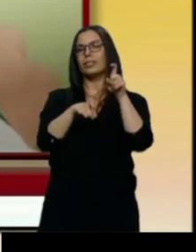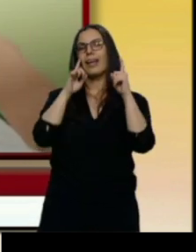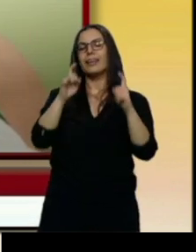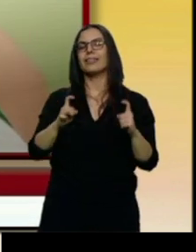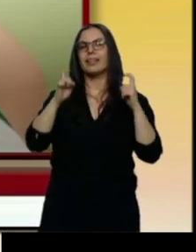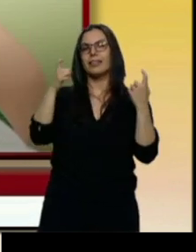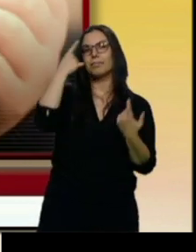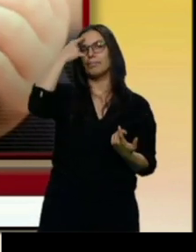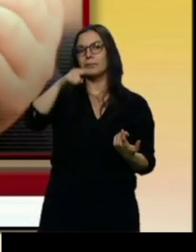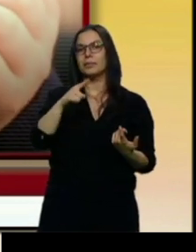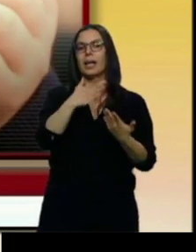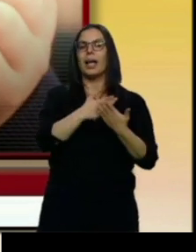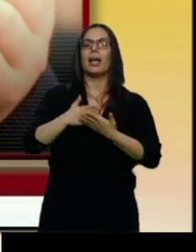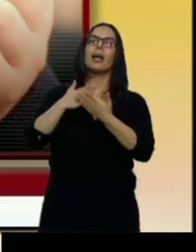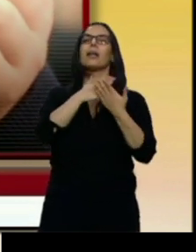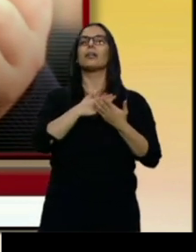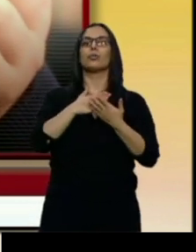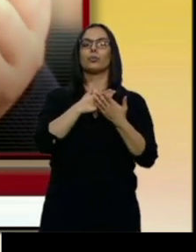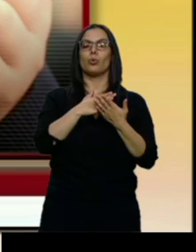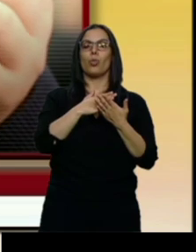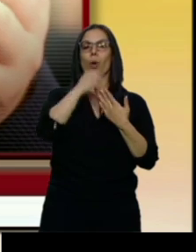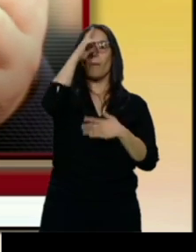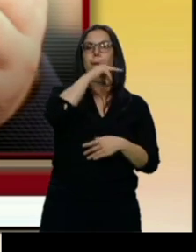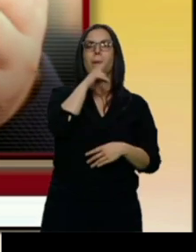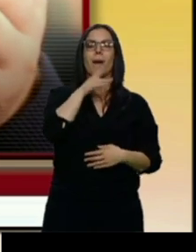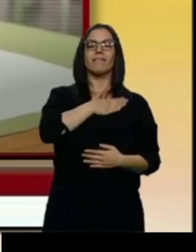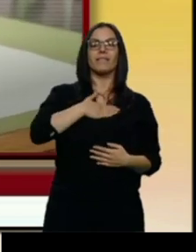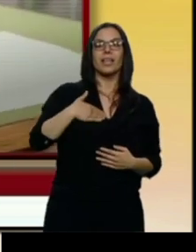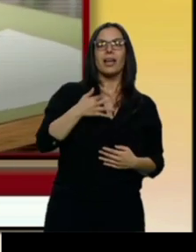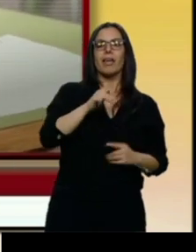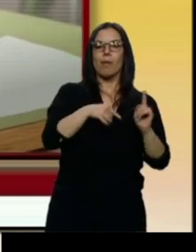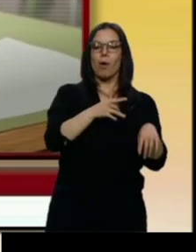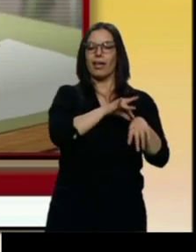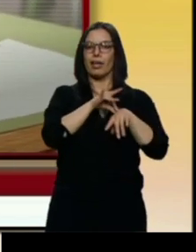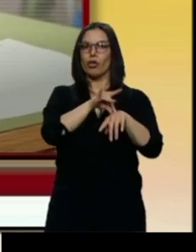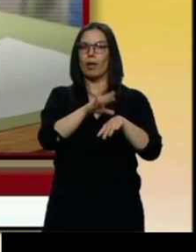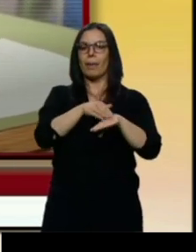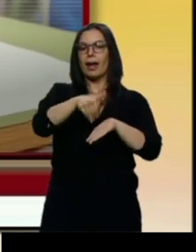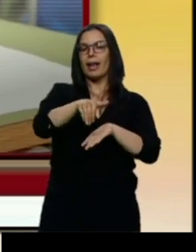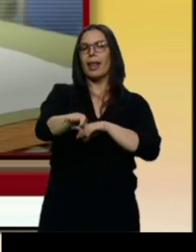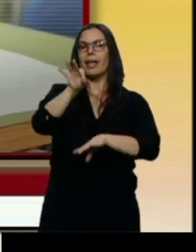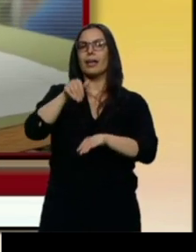estudios quieren los padres para sus hijos y cómo les orientan a la hora de indagar sobre su futuro profesional.